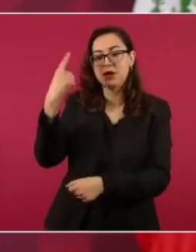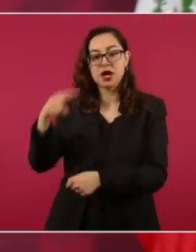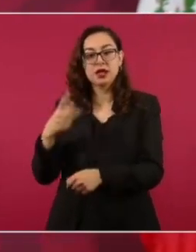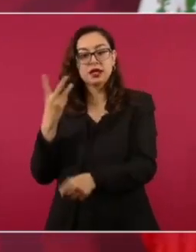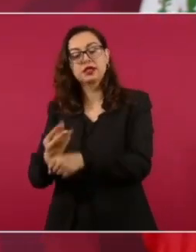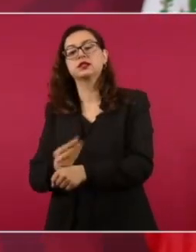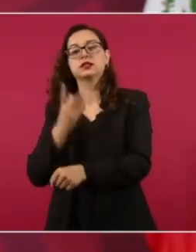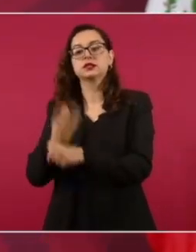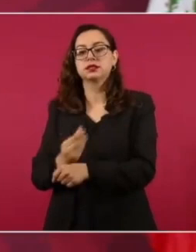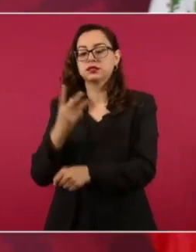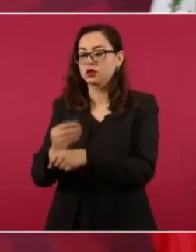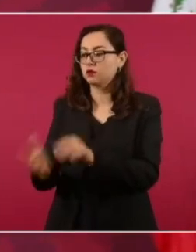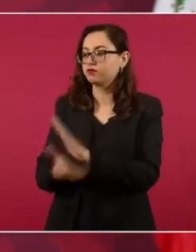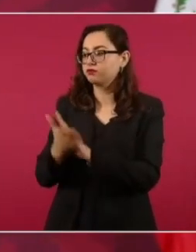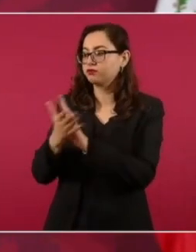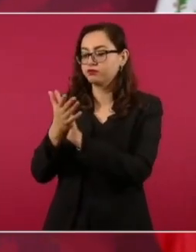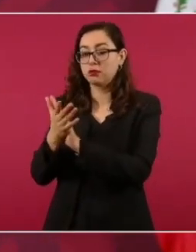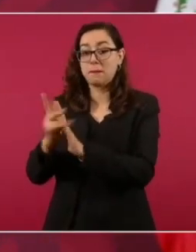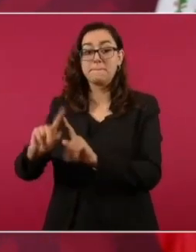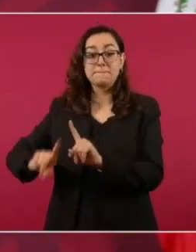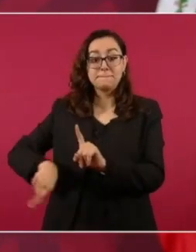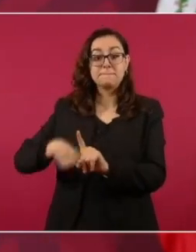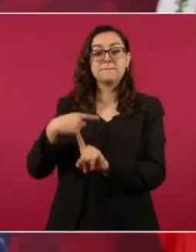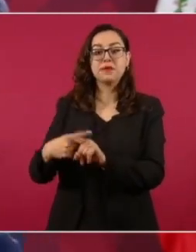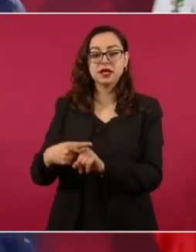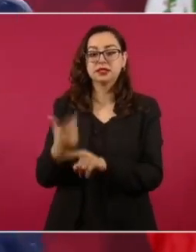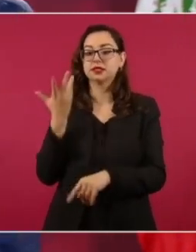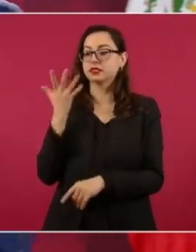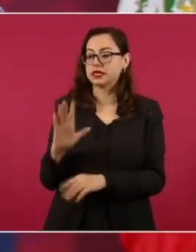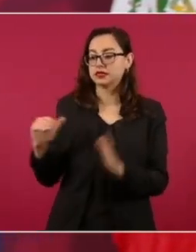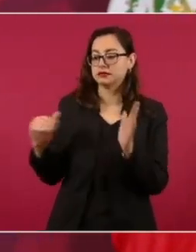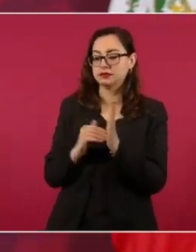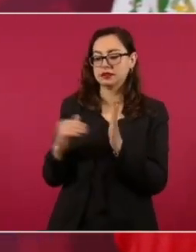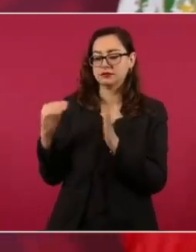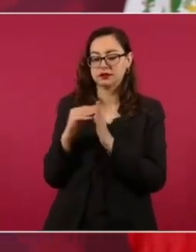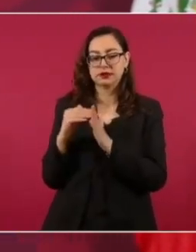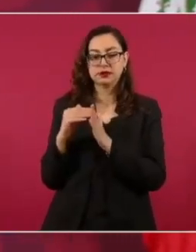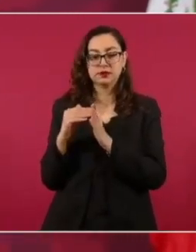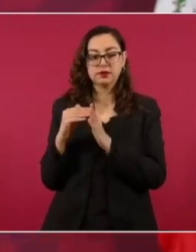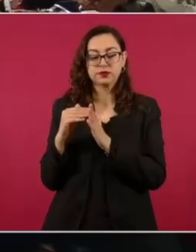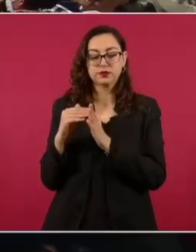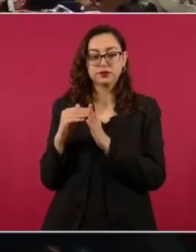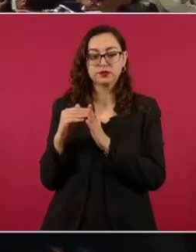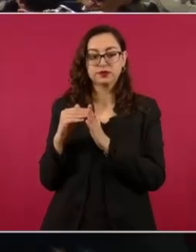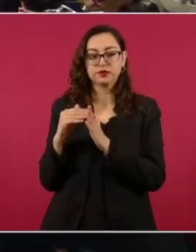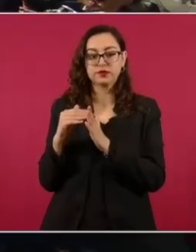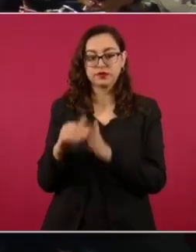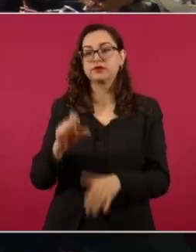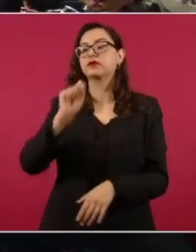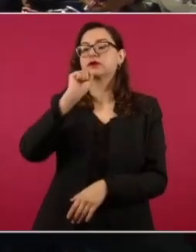de 10 mil millones de también